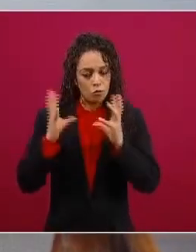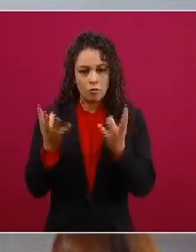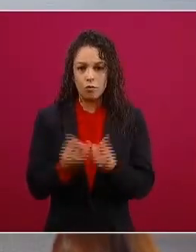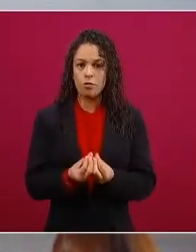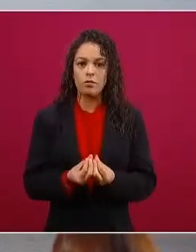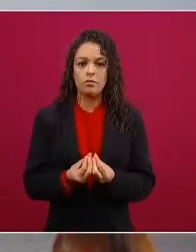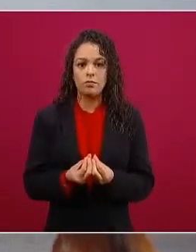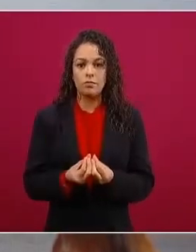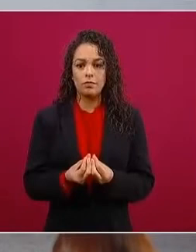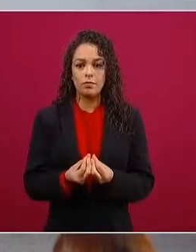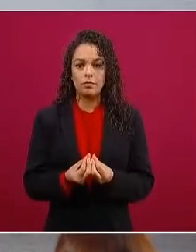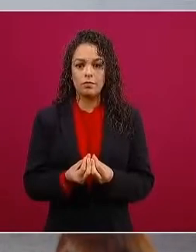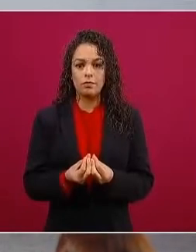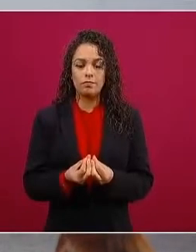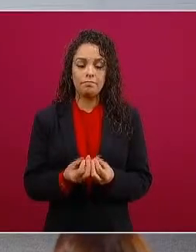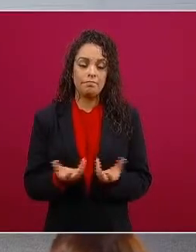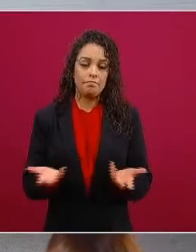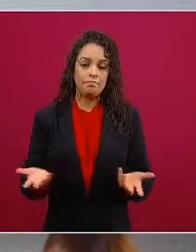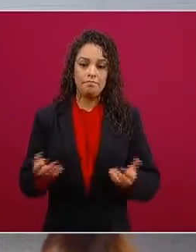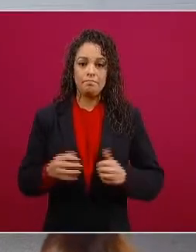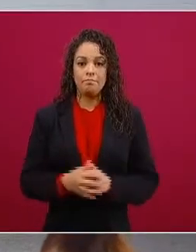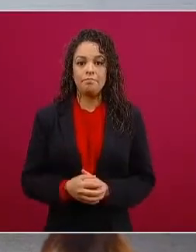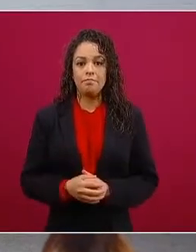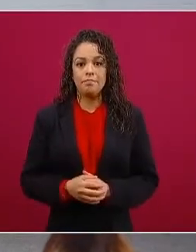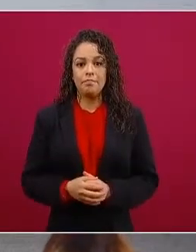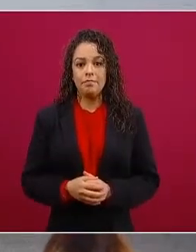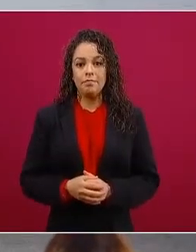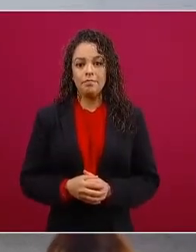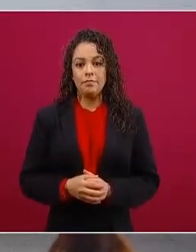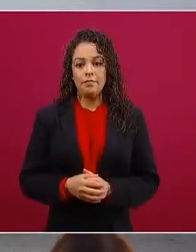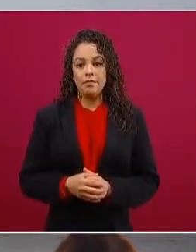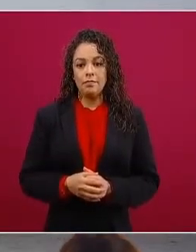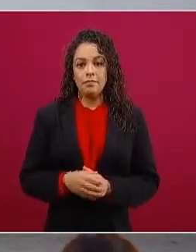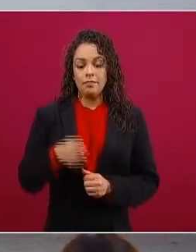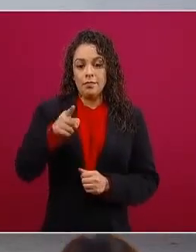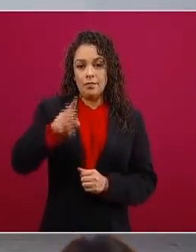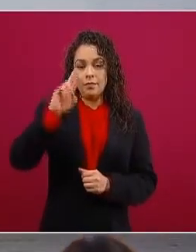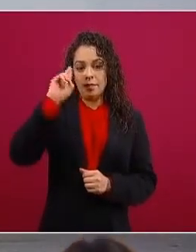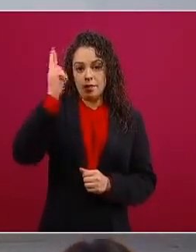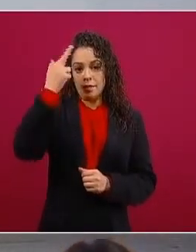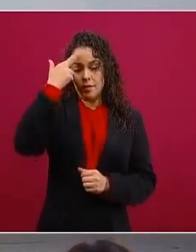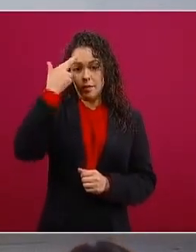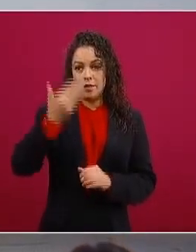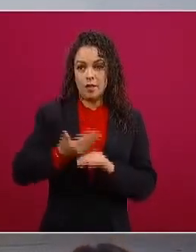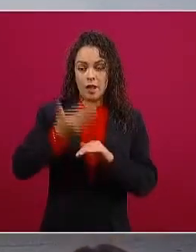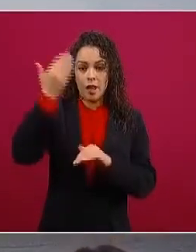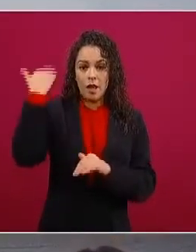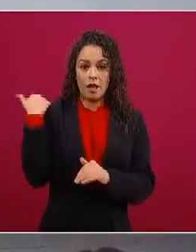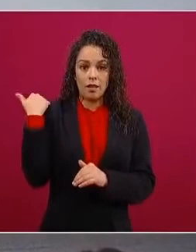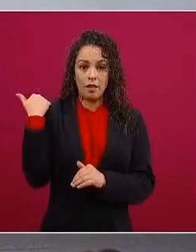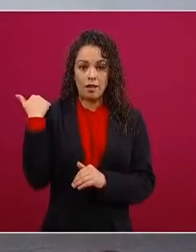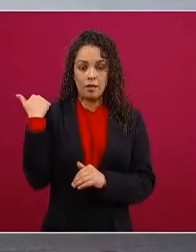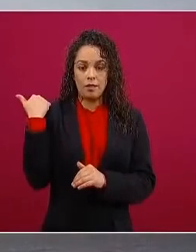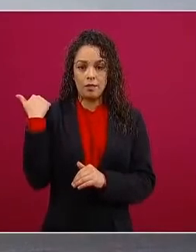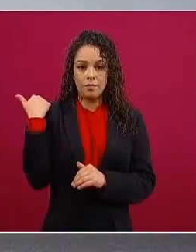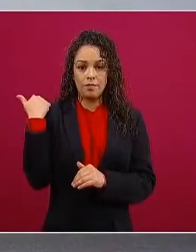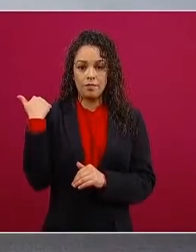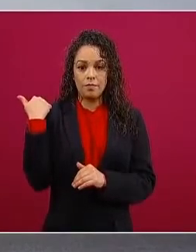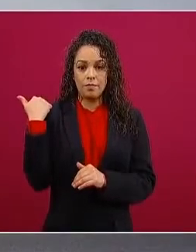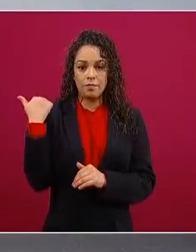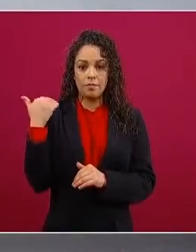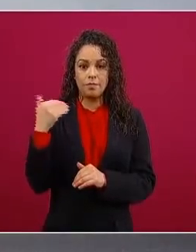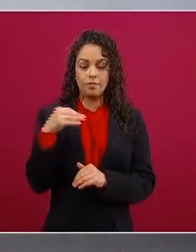acuérdense de esos operativos que se permitían para